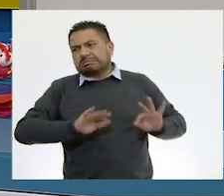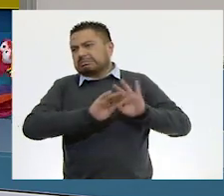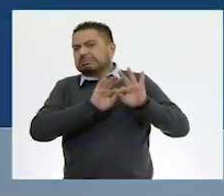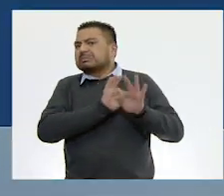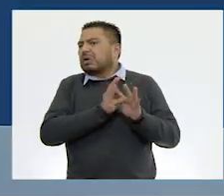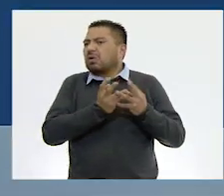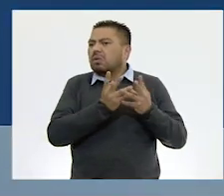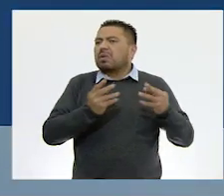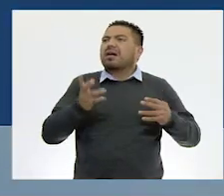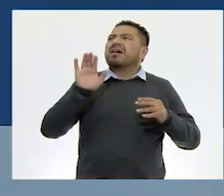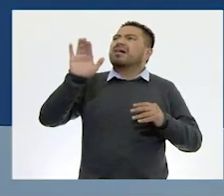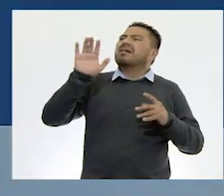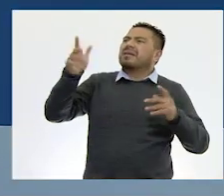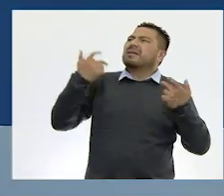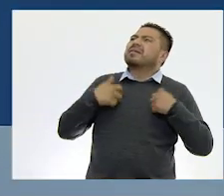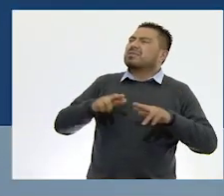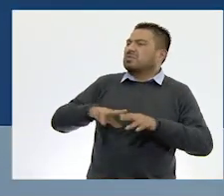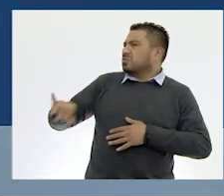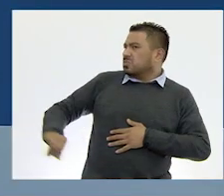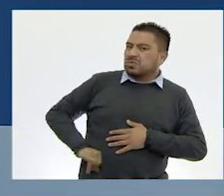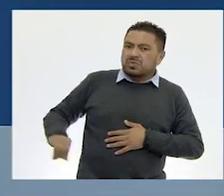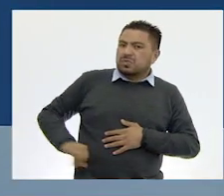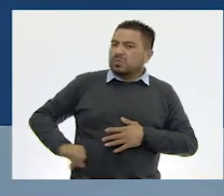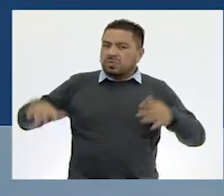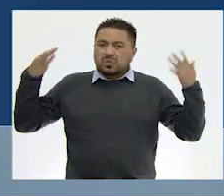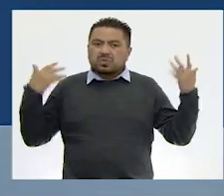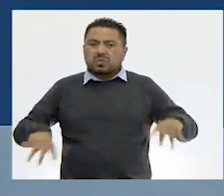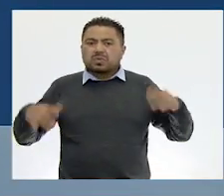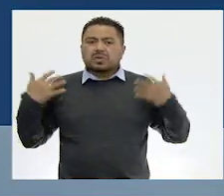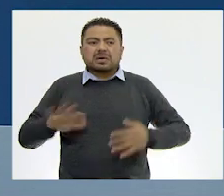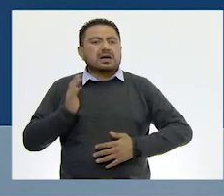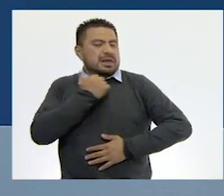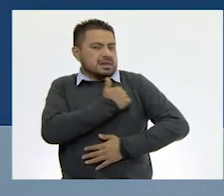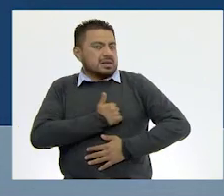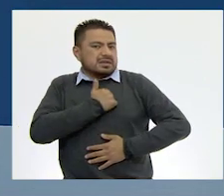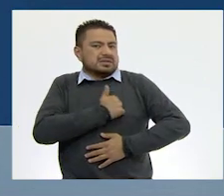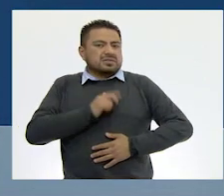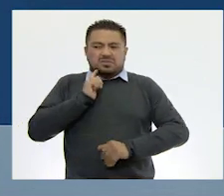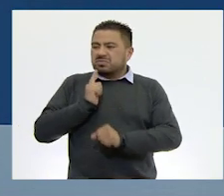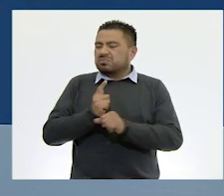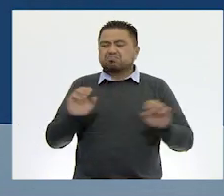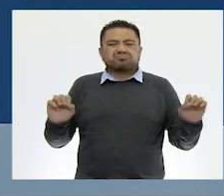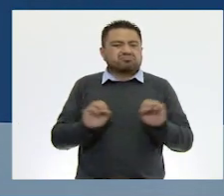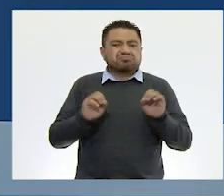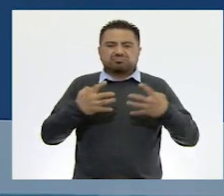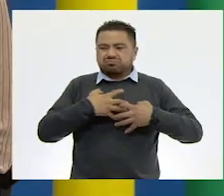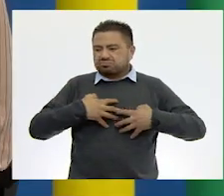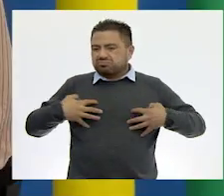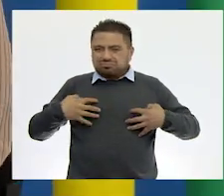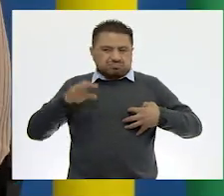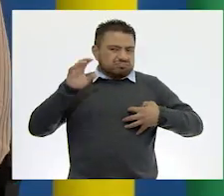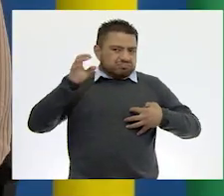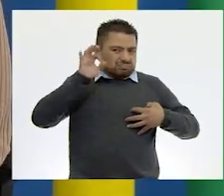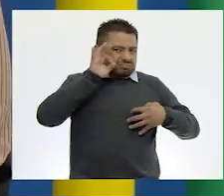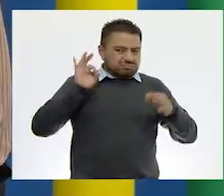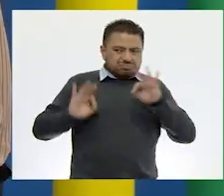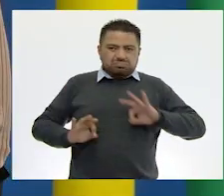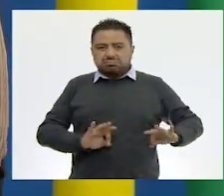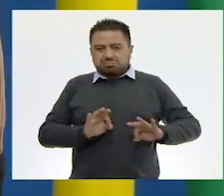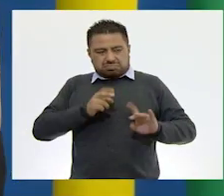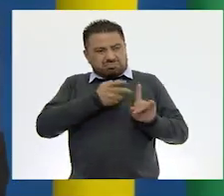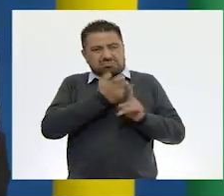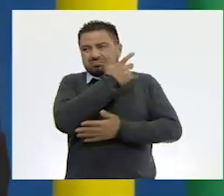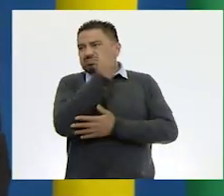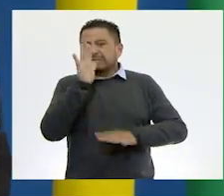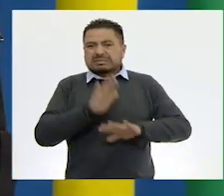Ay, maestra, qué interesante. Lástima que no vimos ningún jaguar. Pues la selva es